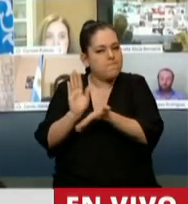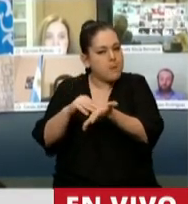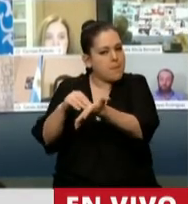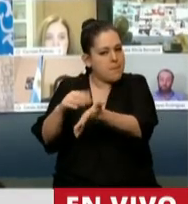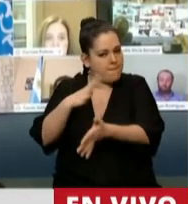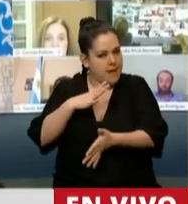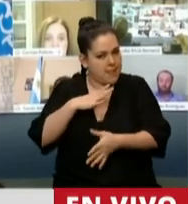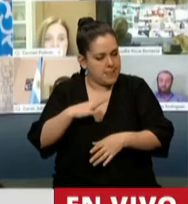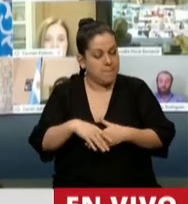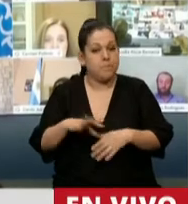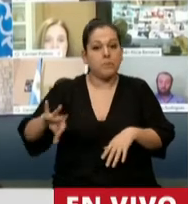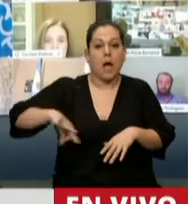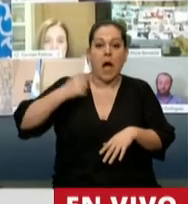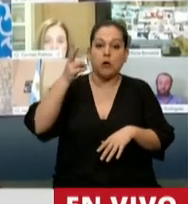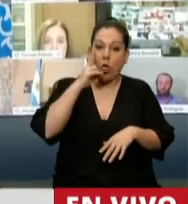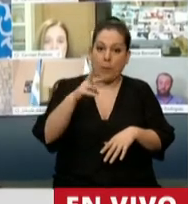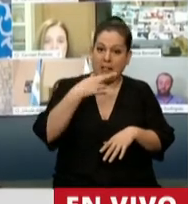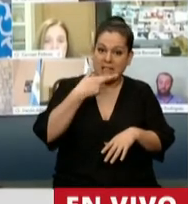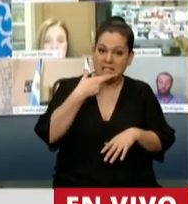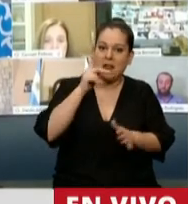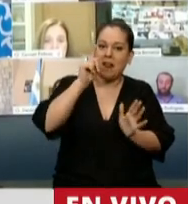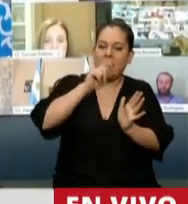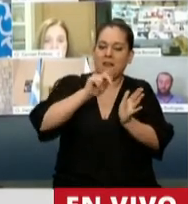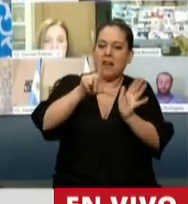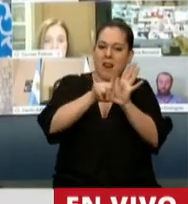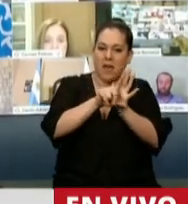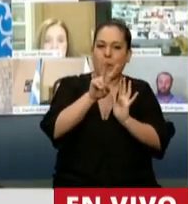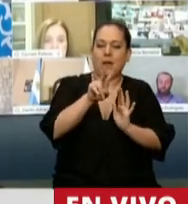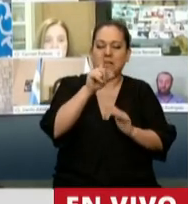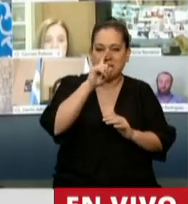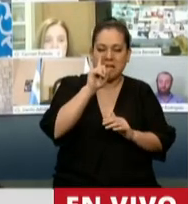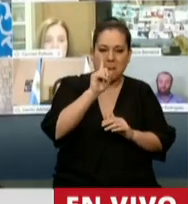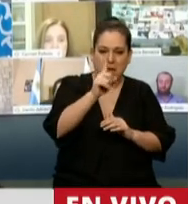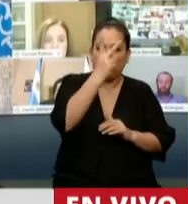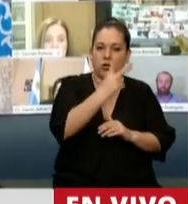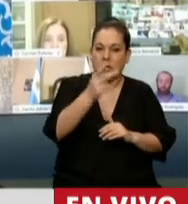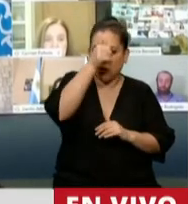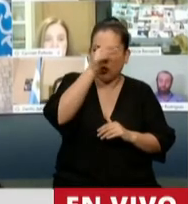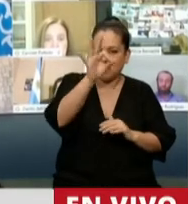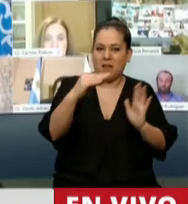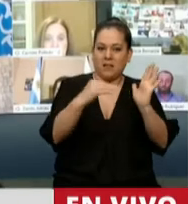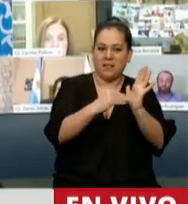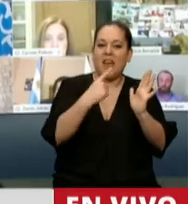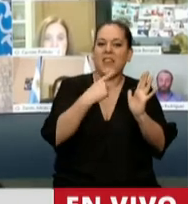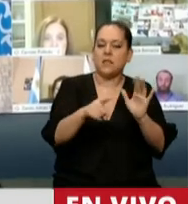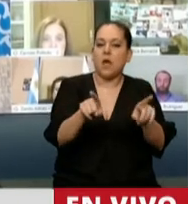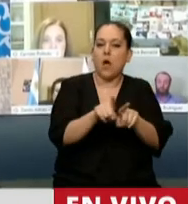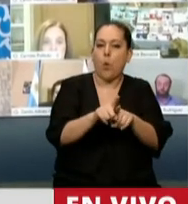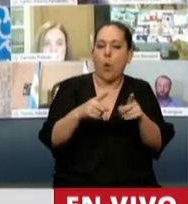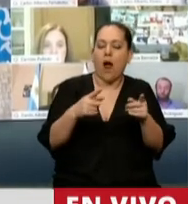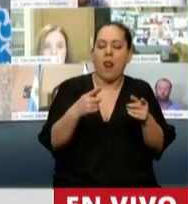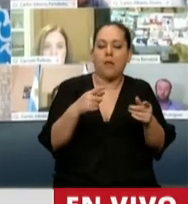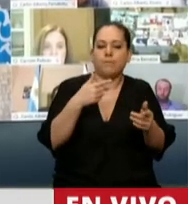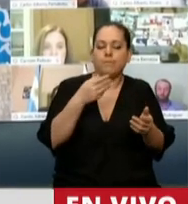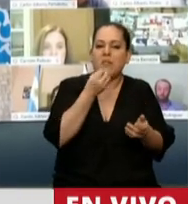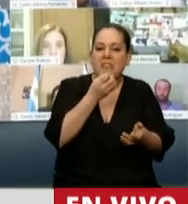2017 se votó la ley 27.260 que incluía el régimen de sinceramiento fiscal y